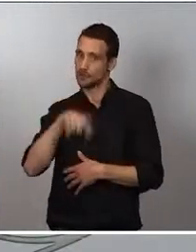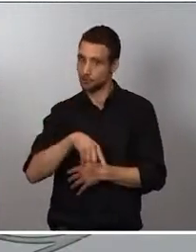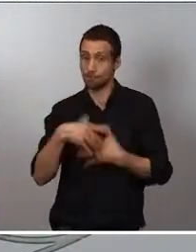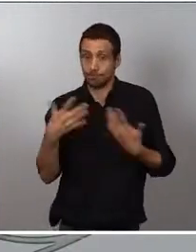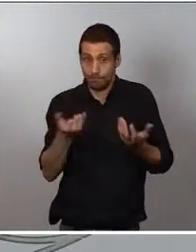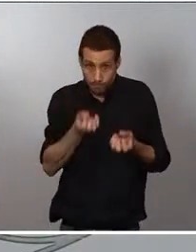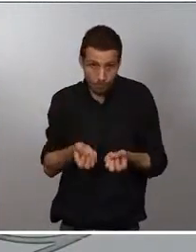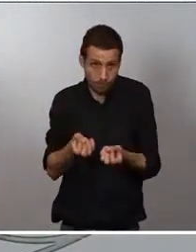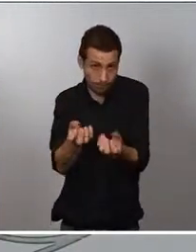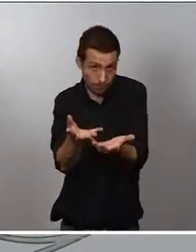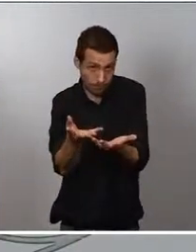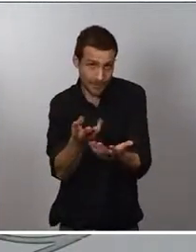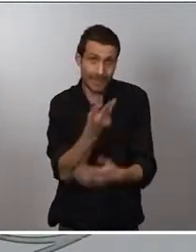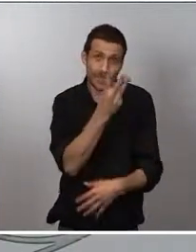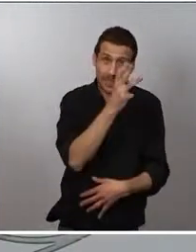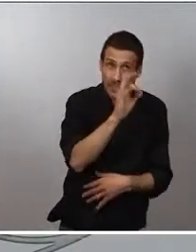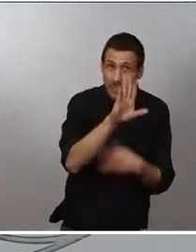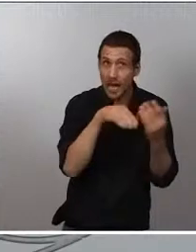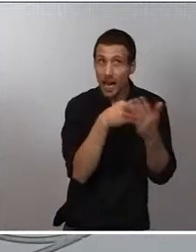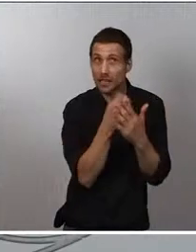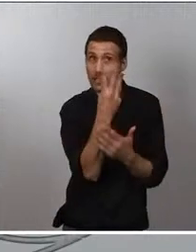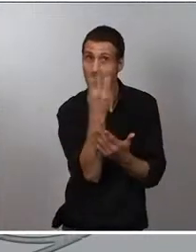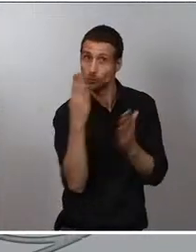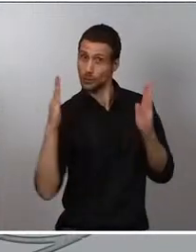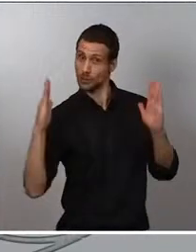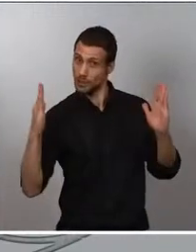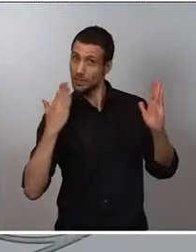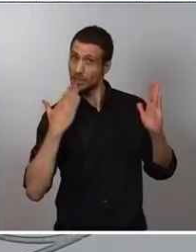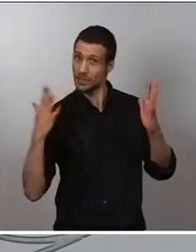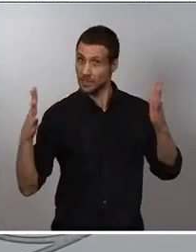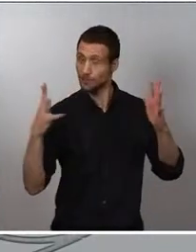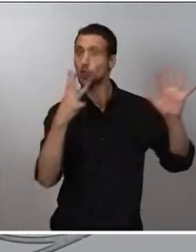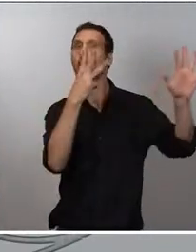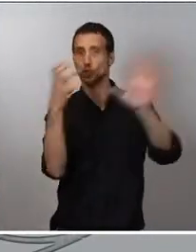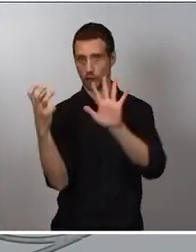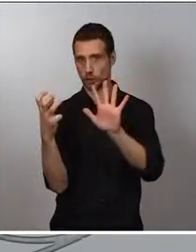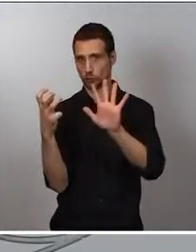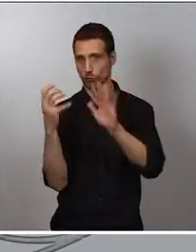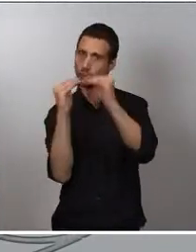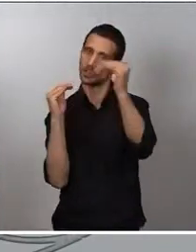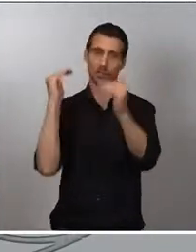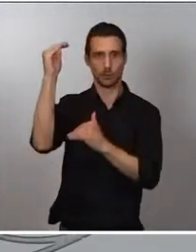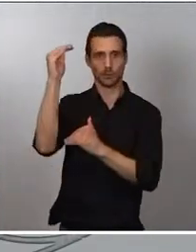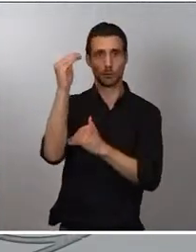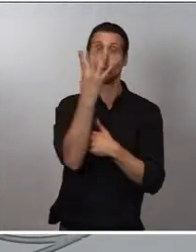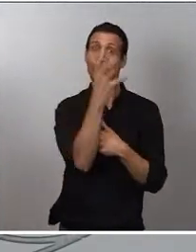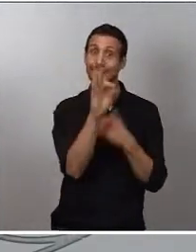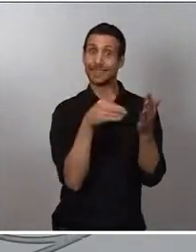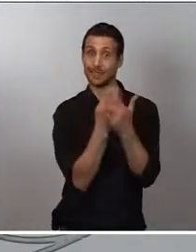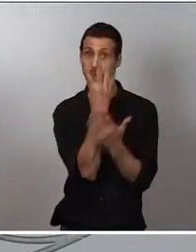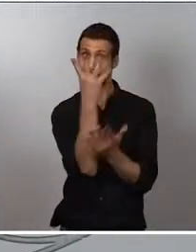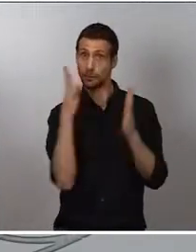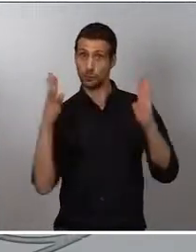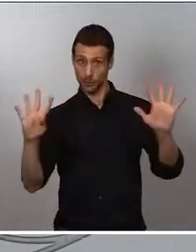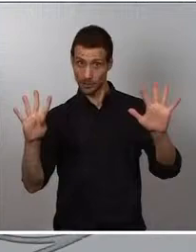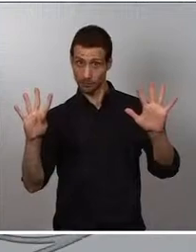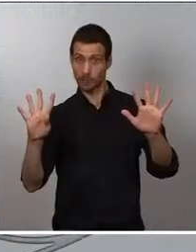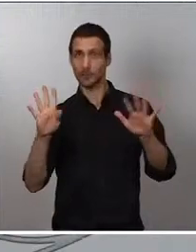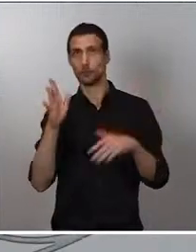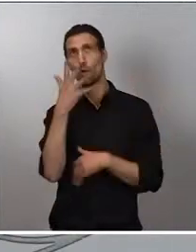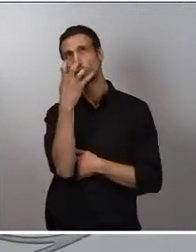39 está por encima de los 800 y también de 40 a 49 por encima de 400. Por tanto,